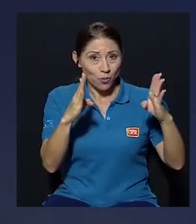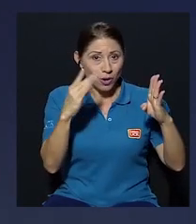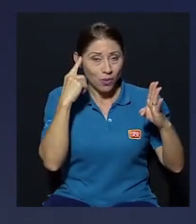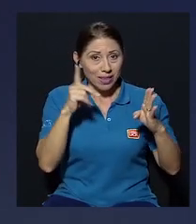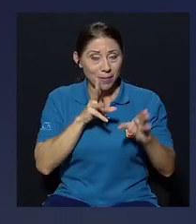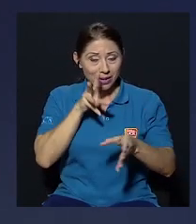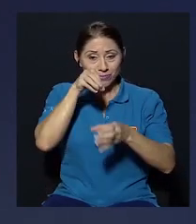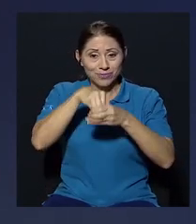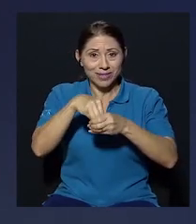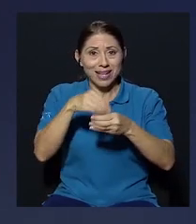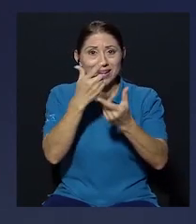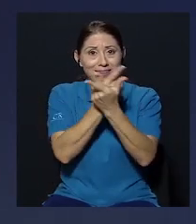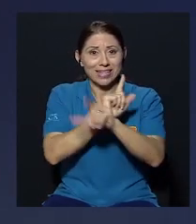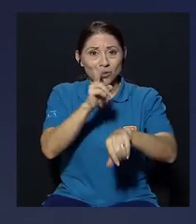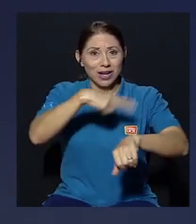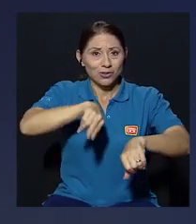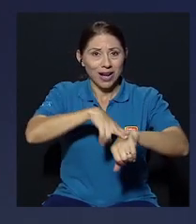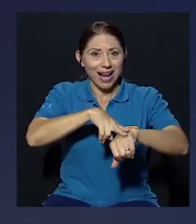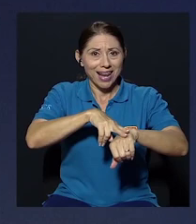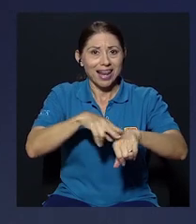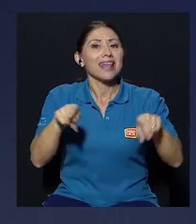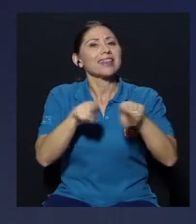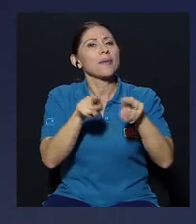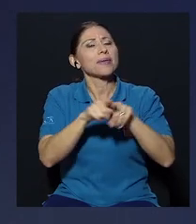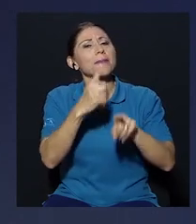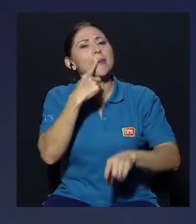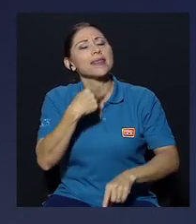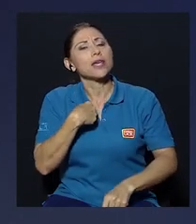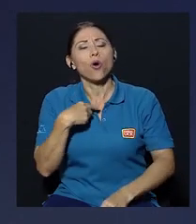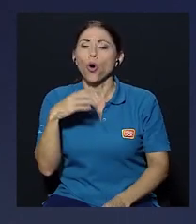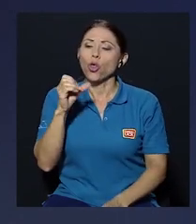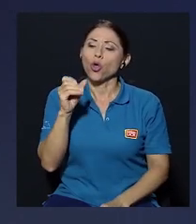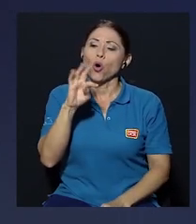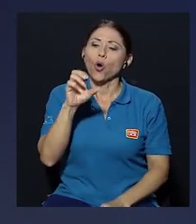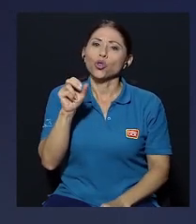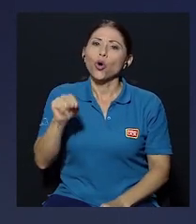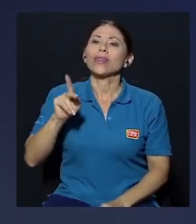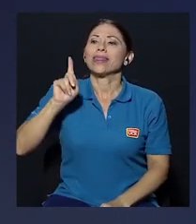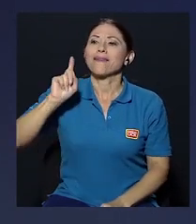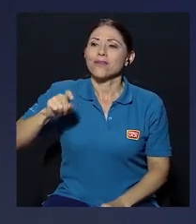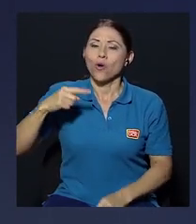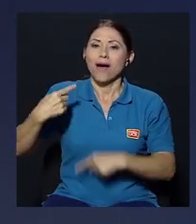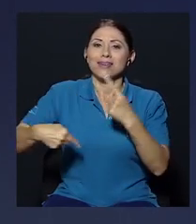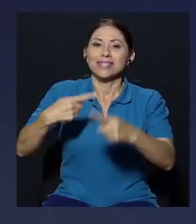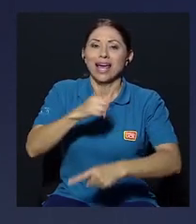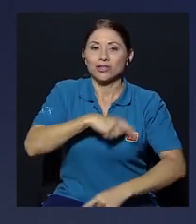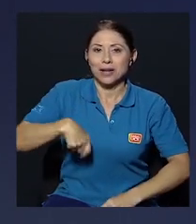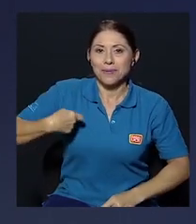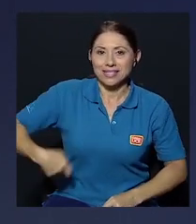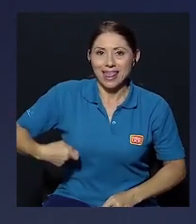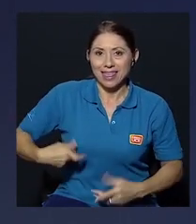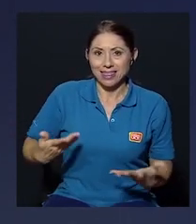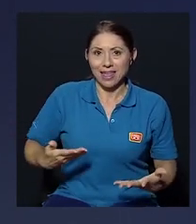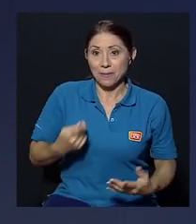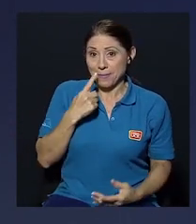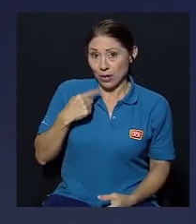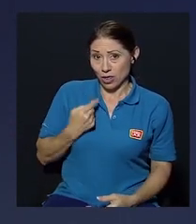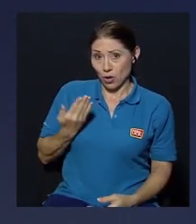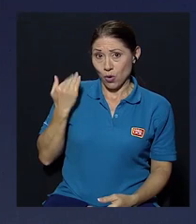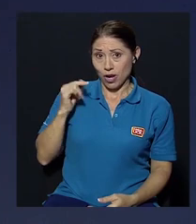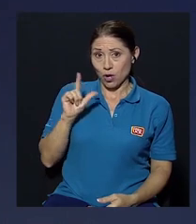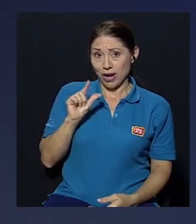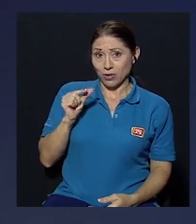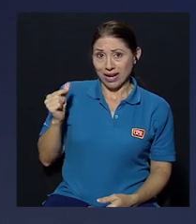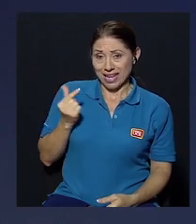fuera el partido de liberación nacional también me dijo algo que me resultó muy significativo me dice don Otón debió haber llegado a ser presidente de la república me lo dijo Leonardo